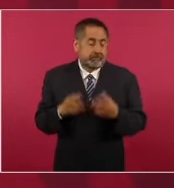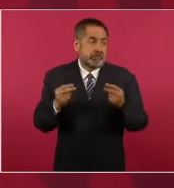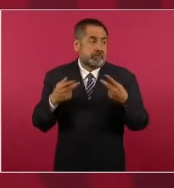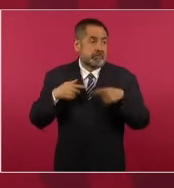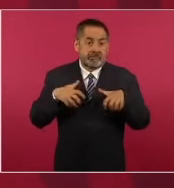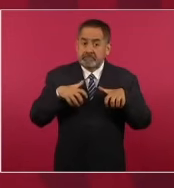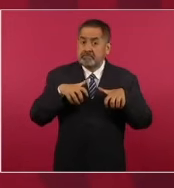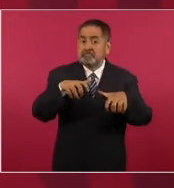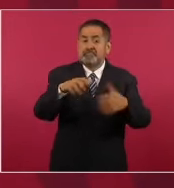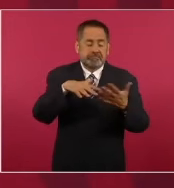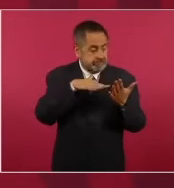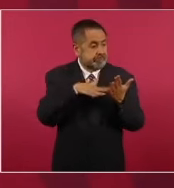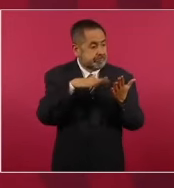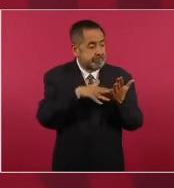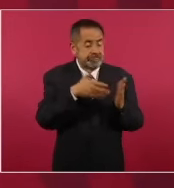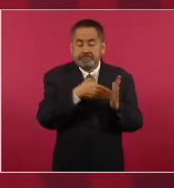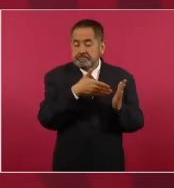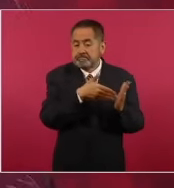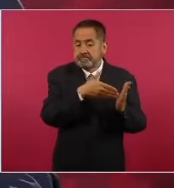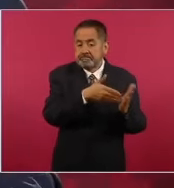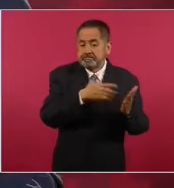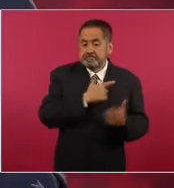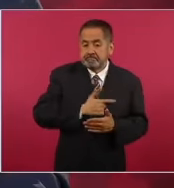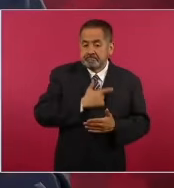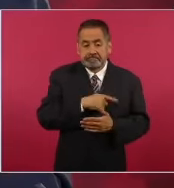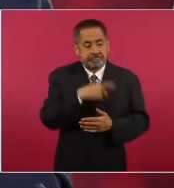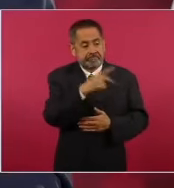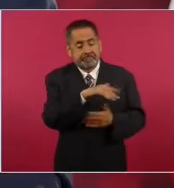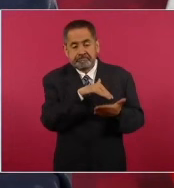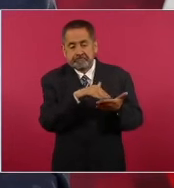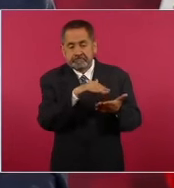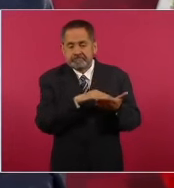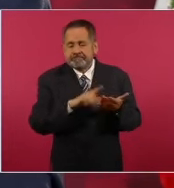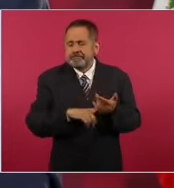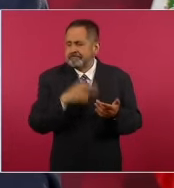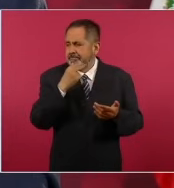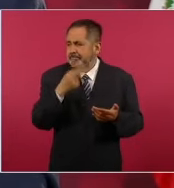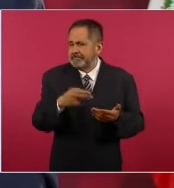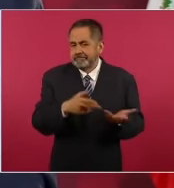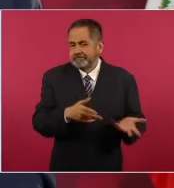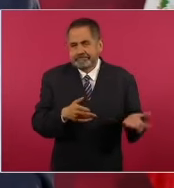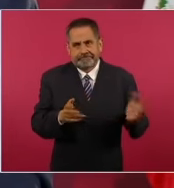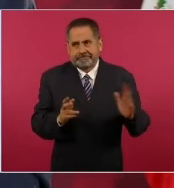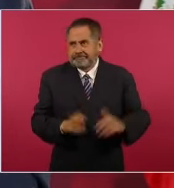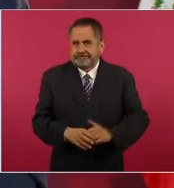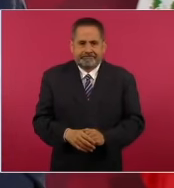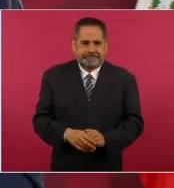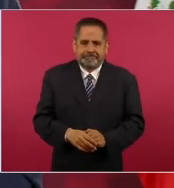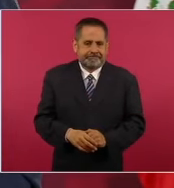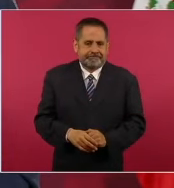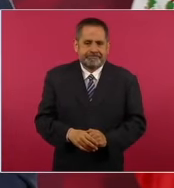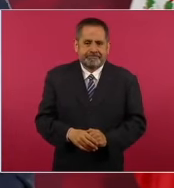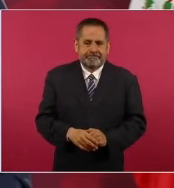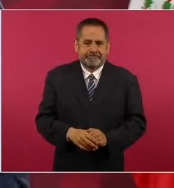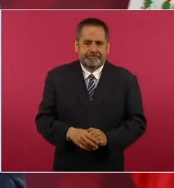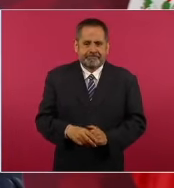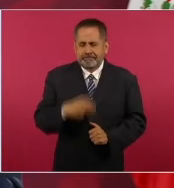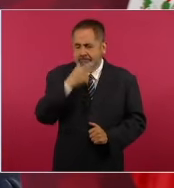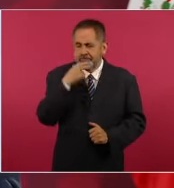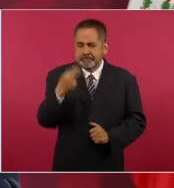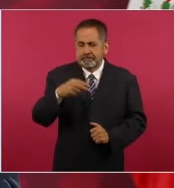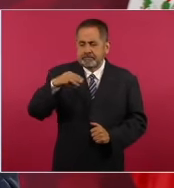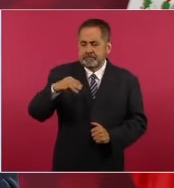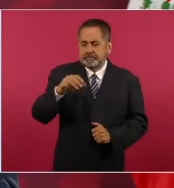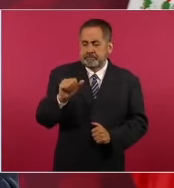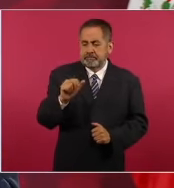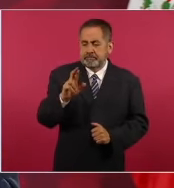millones, Martín Modeno,